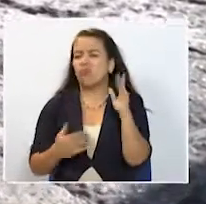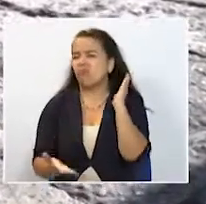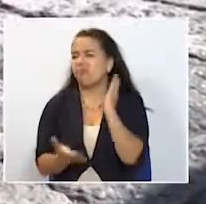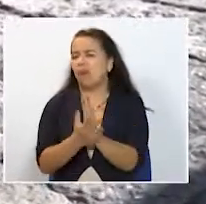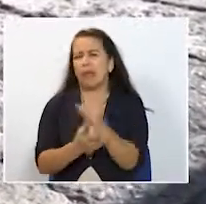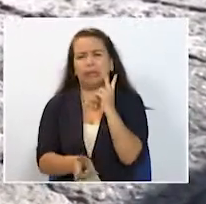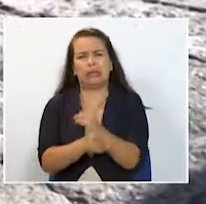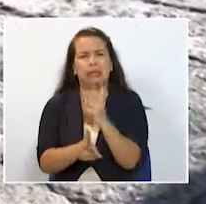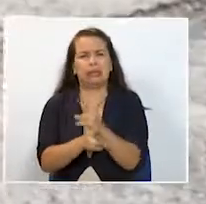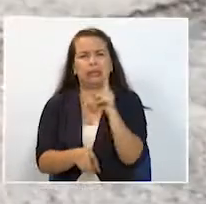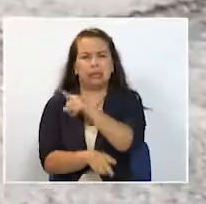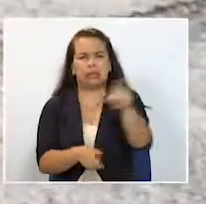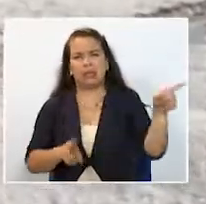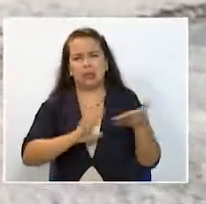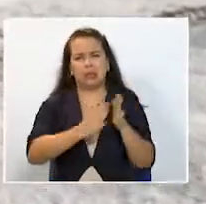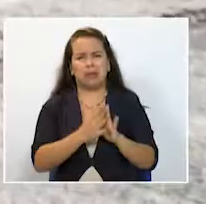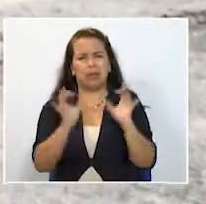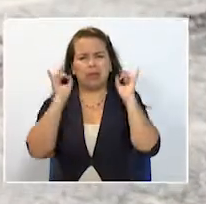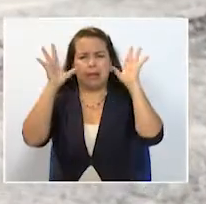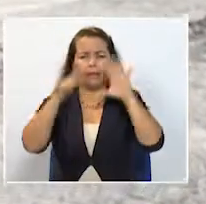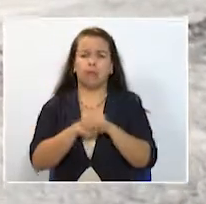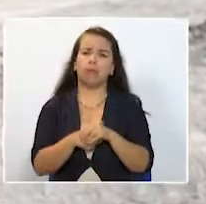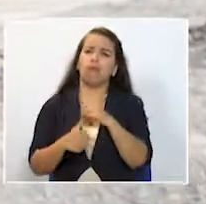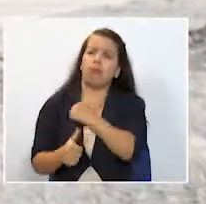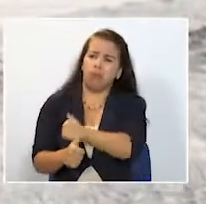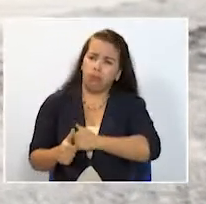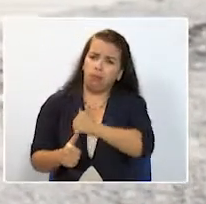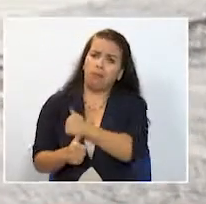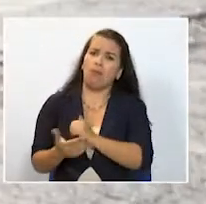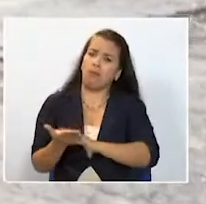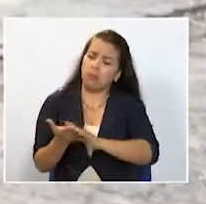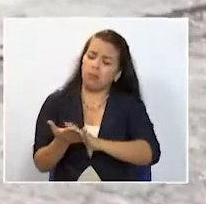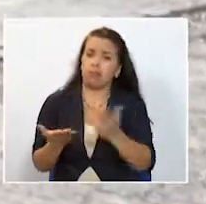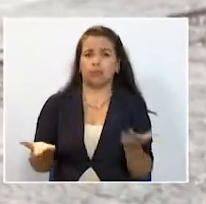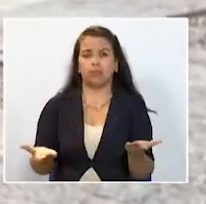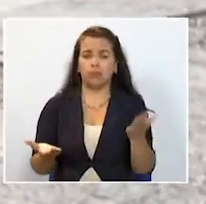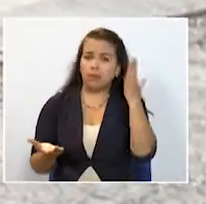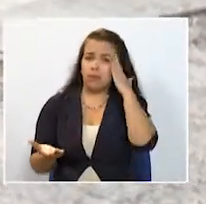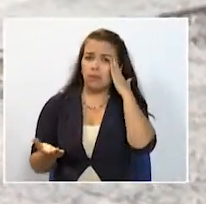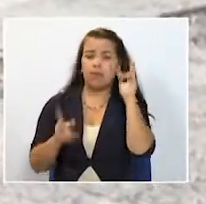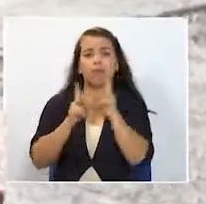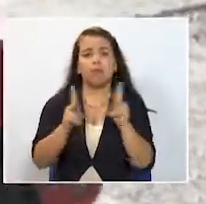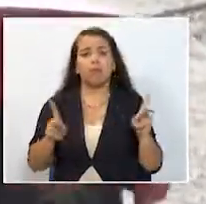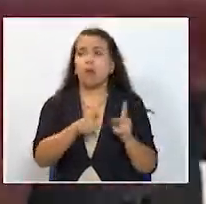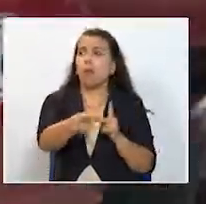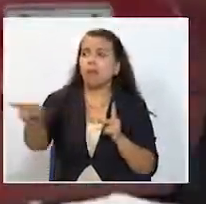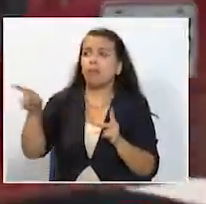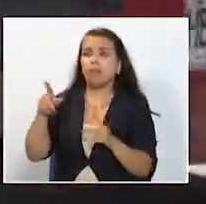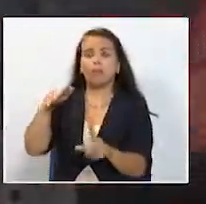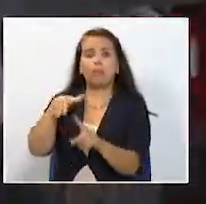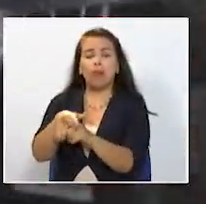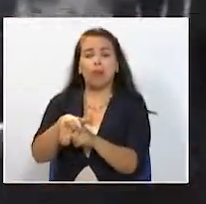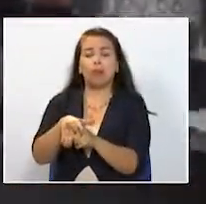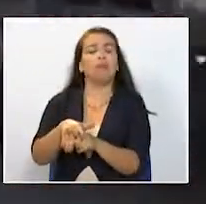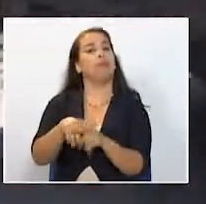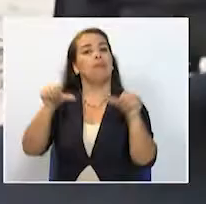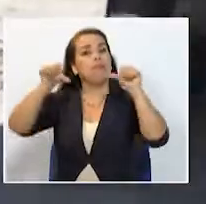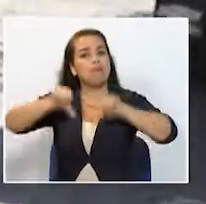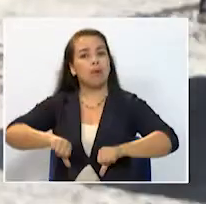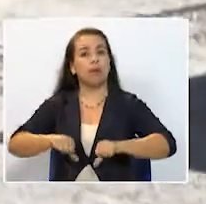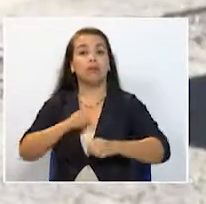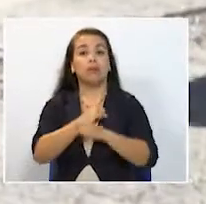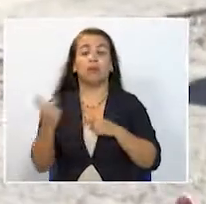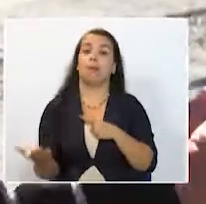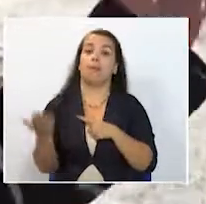riesgo para la comunidad Que arreglen la calle por favor que hay gente que ha habido accidentes la semana antepasada hubo una